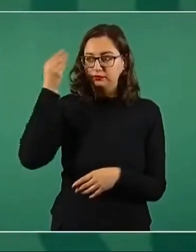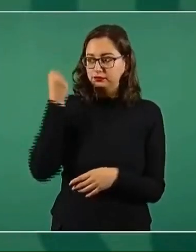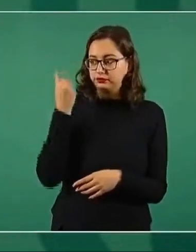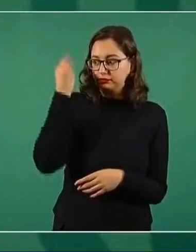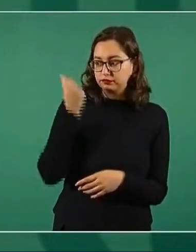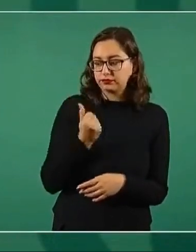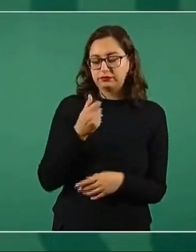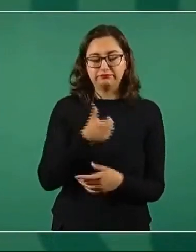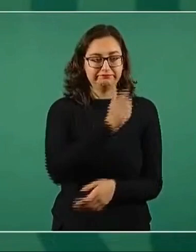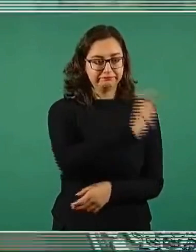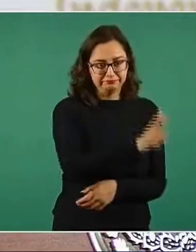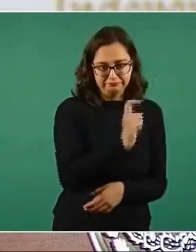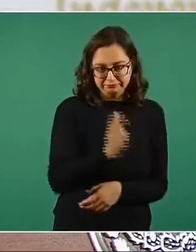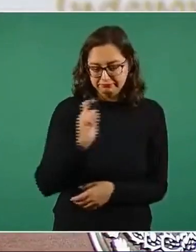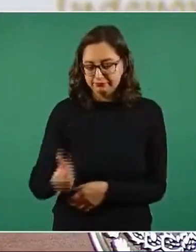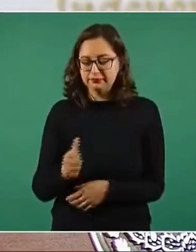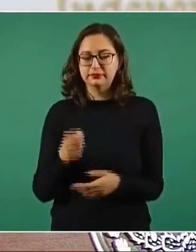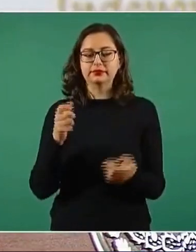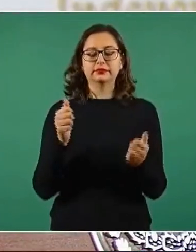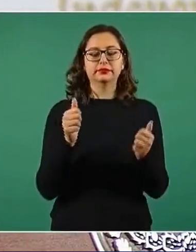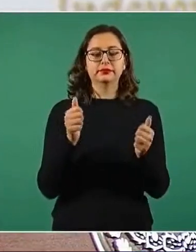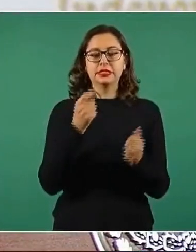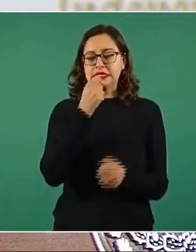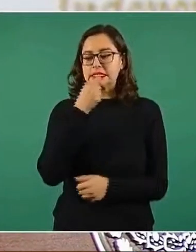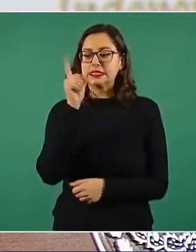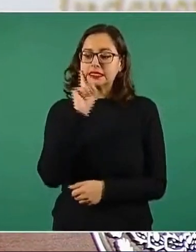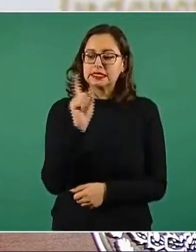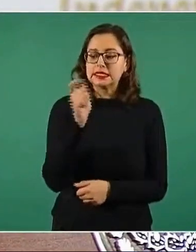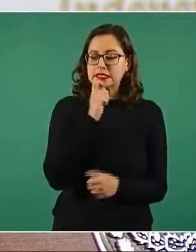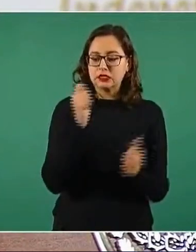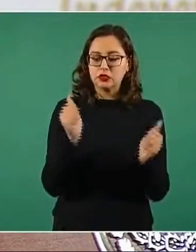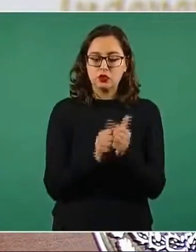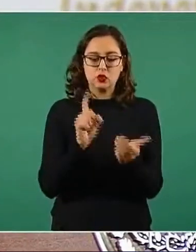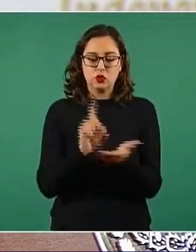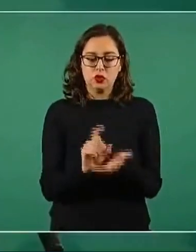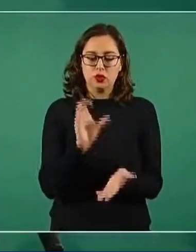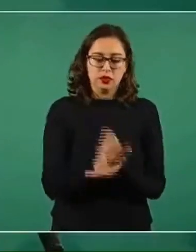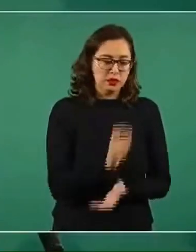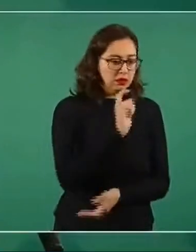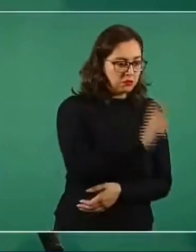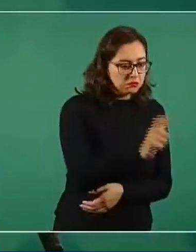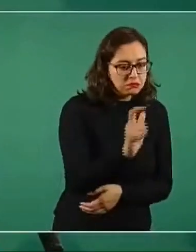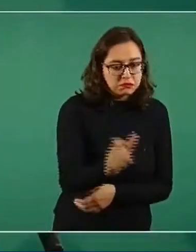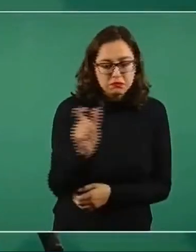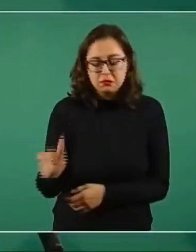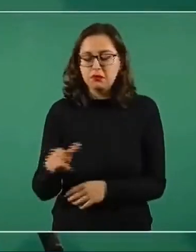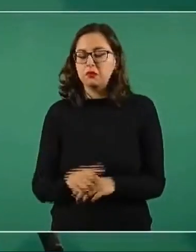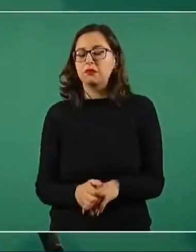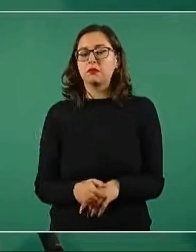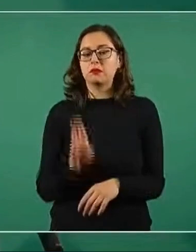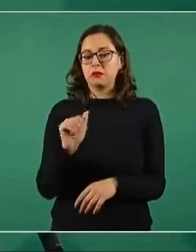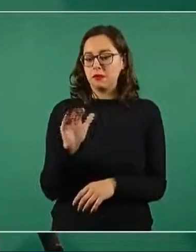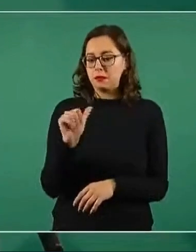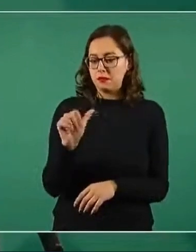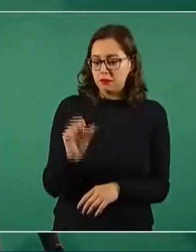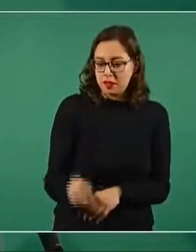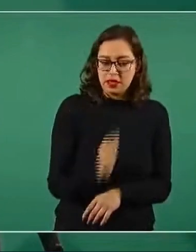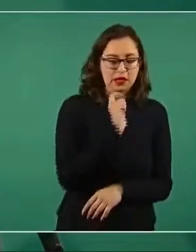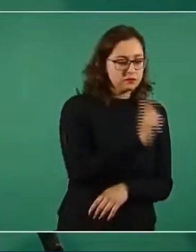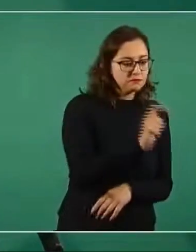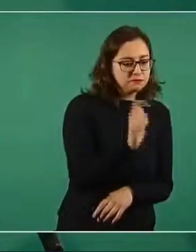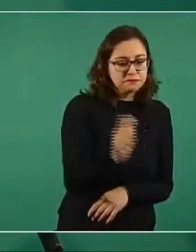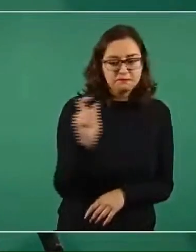a niñas, a niños con discapacidad, las becas, el sembrando vida, para seguir